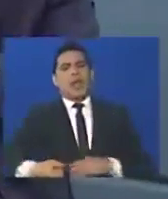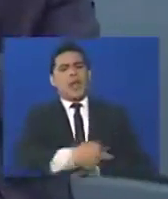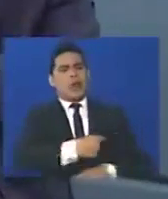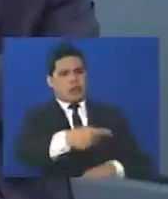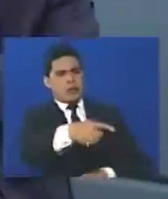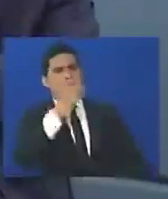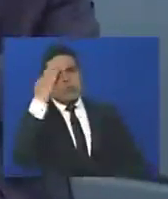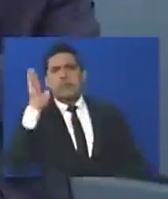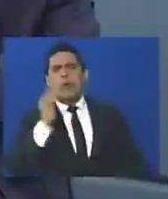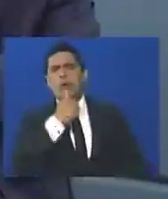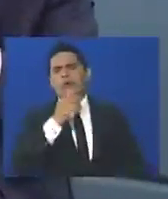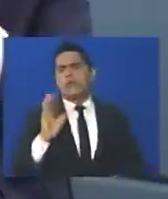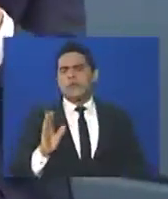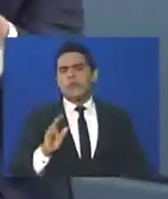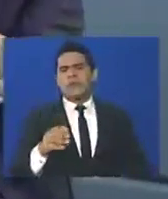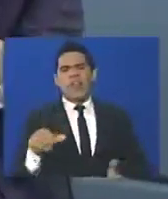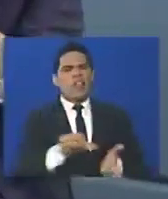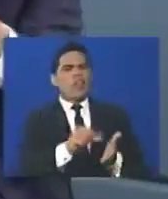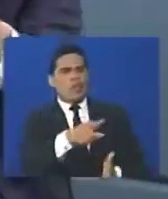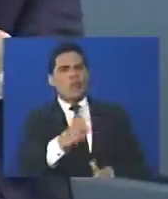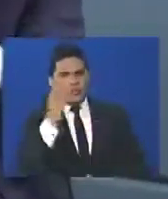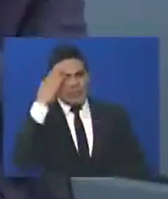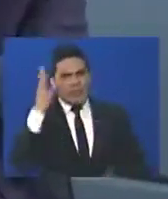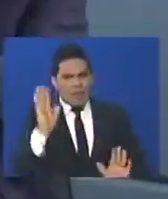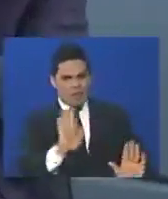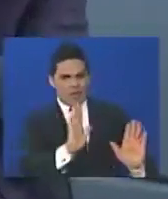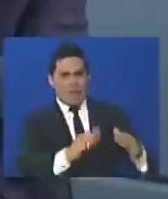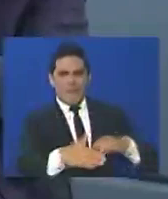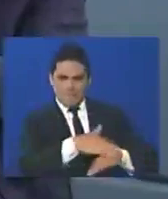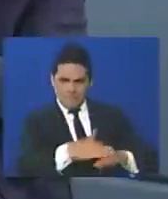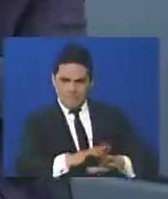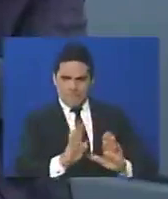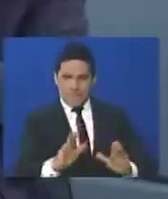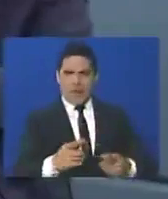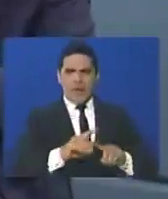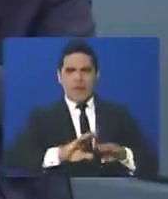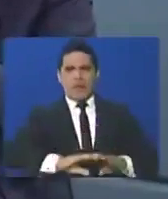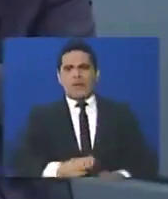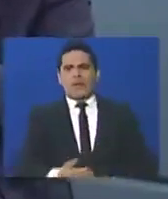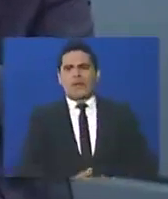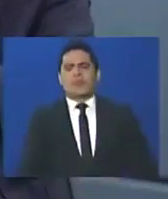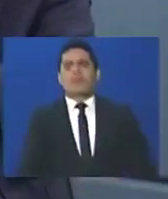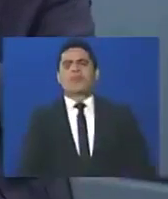gobierno sabe quiénes son, y en vez de someterles, no, pero permítame concluir,